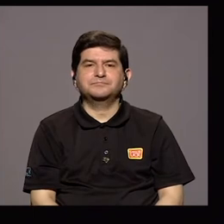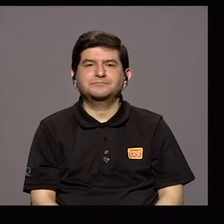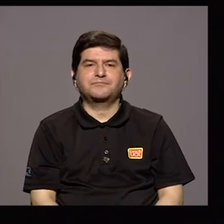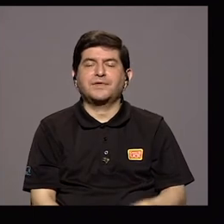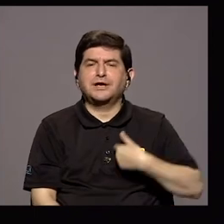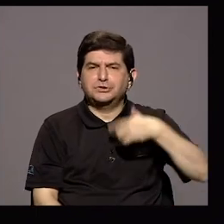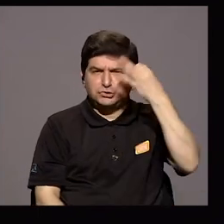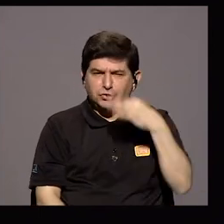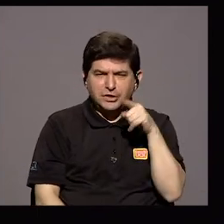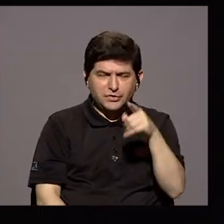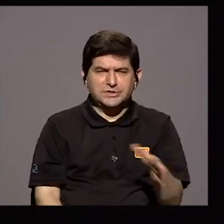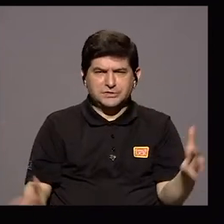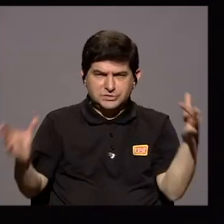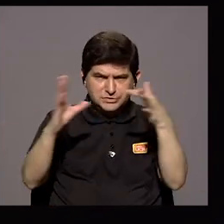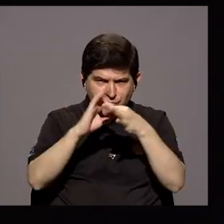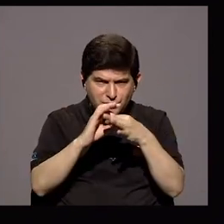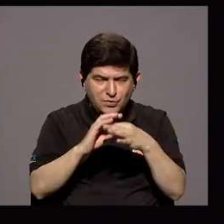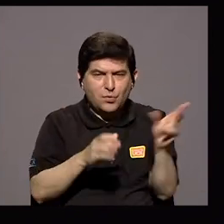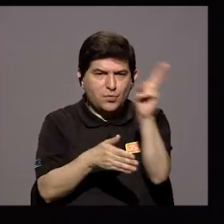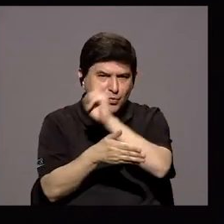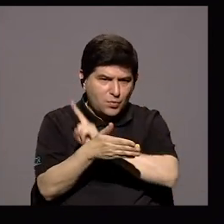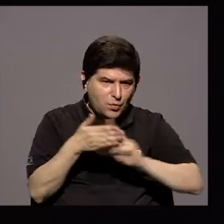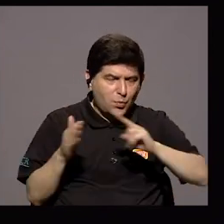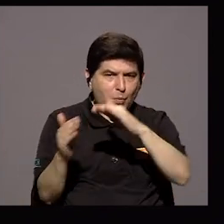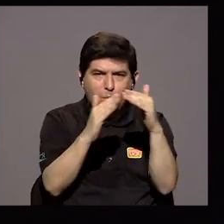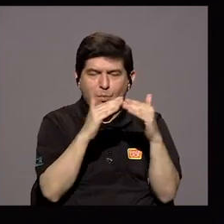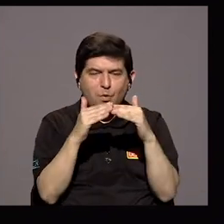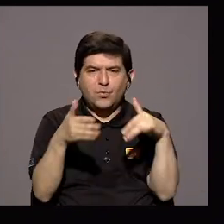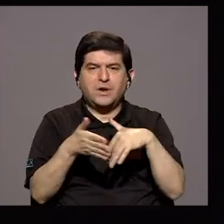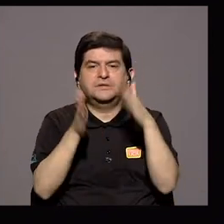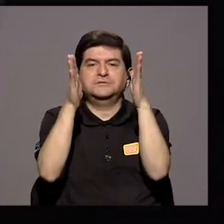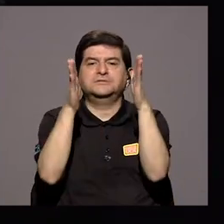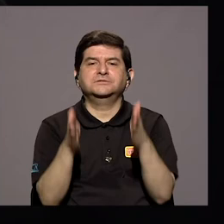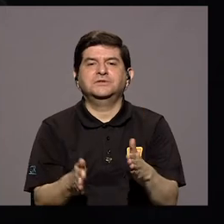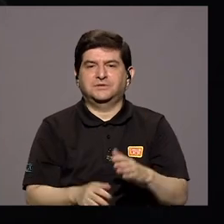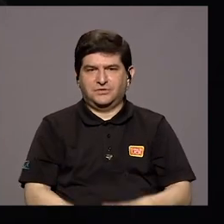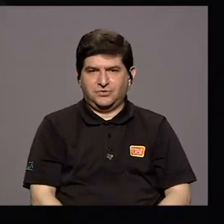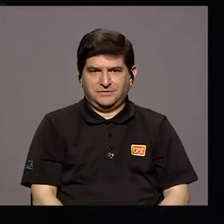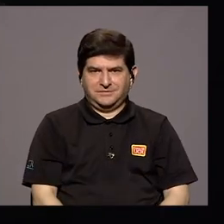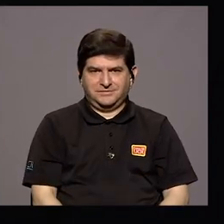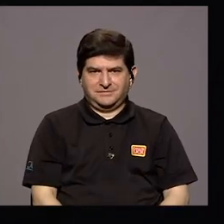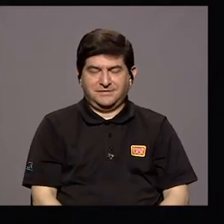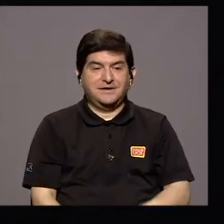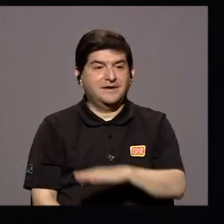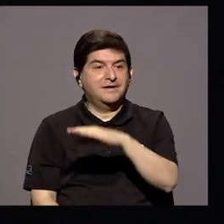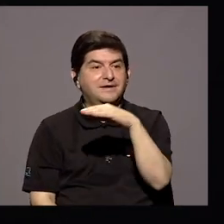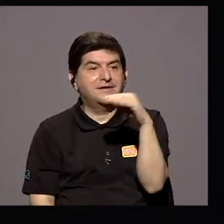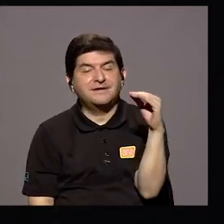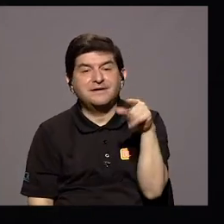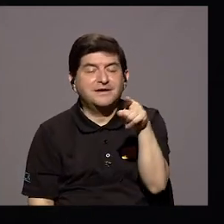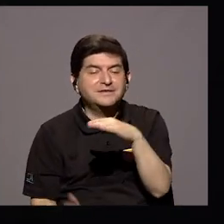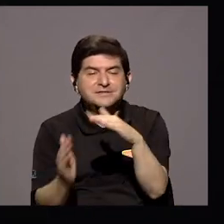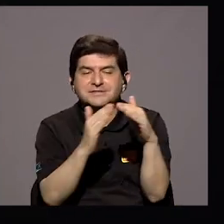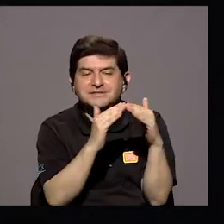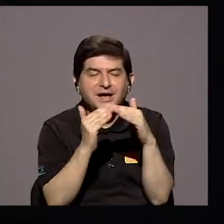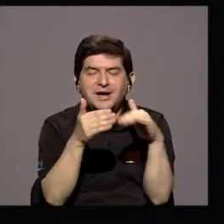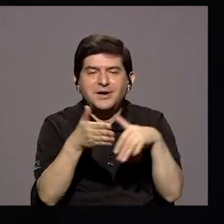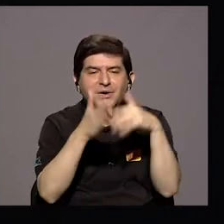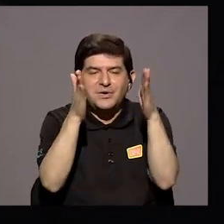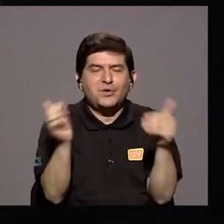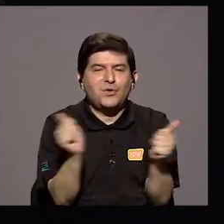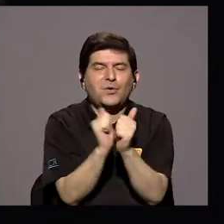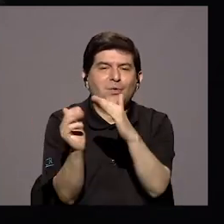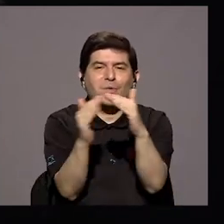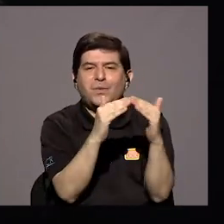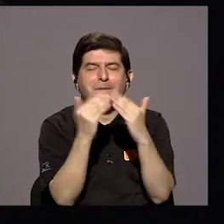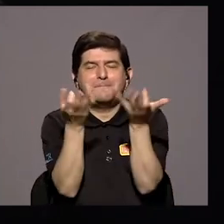Ese Vínculo De La Universidad Con La Población Estudiantil Y Esa Población Estudiantil Con Las